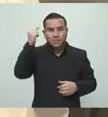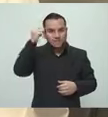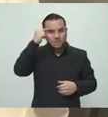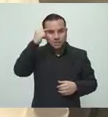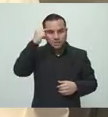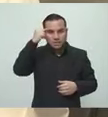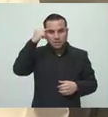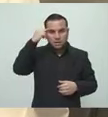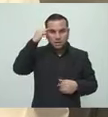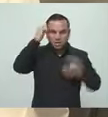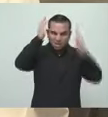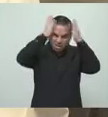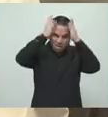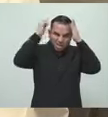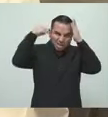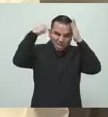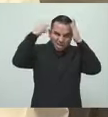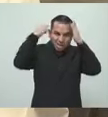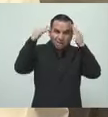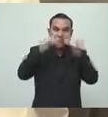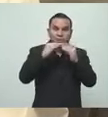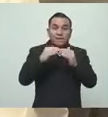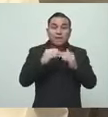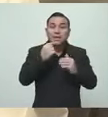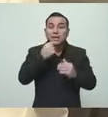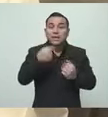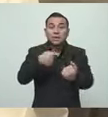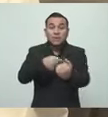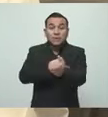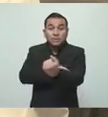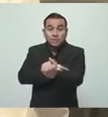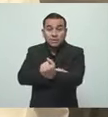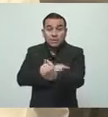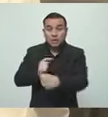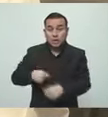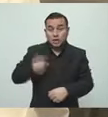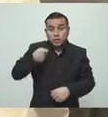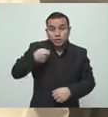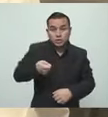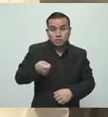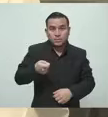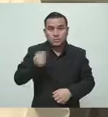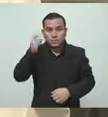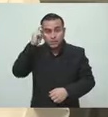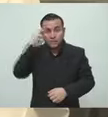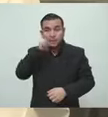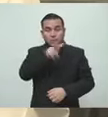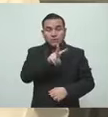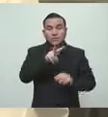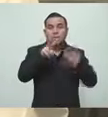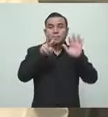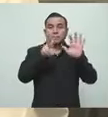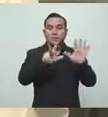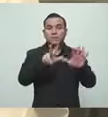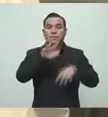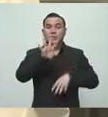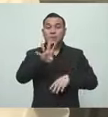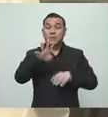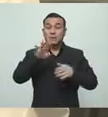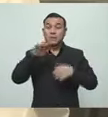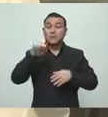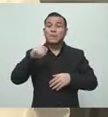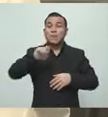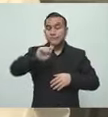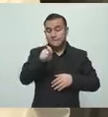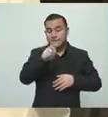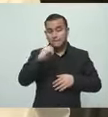También está dentro de las instalaciones del hospital, el Hospital Nacional de Soyapango, que da cobertura a 284 mil habitantes